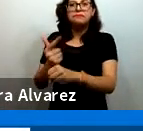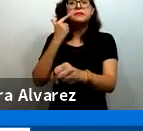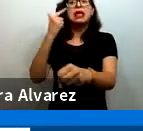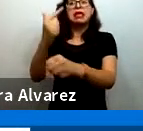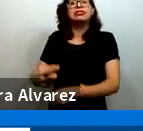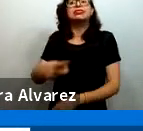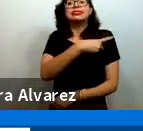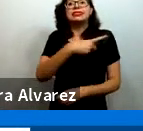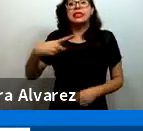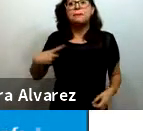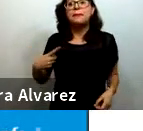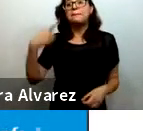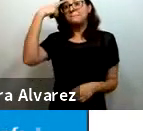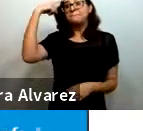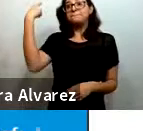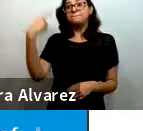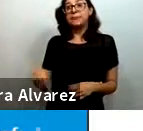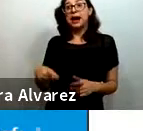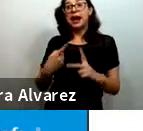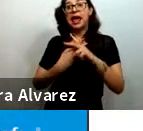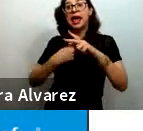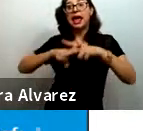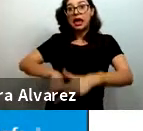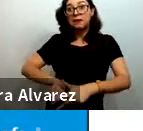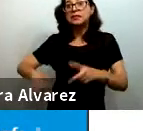formular las recomendaciones.